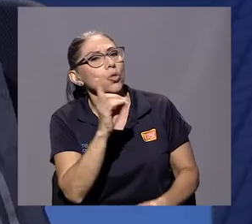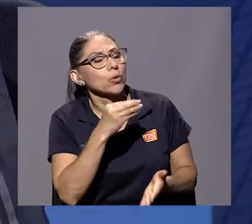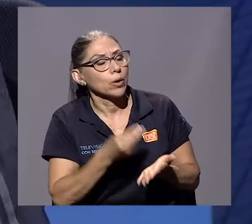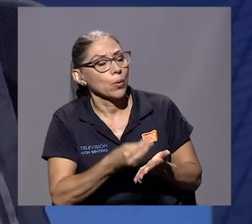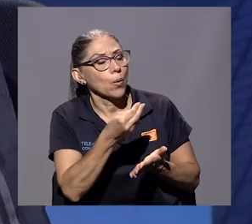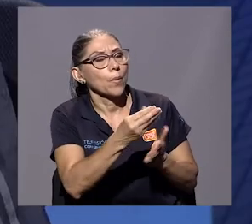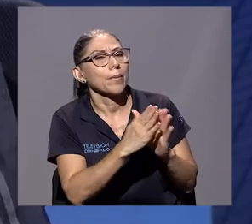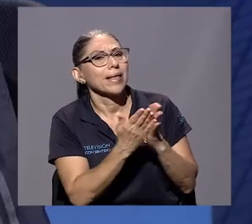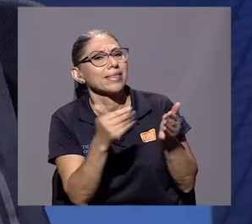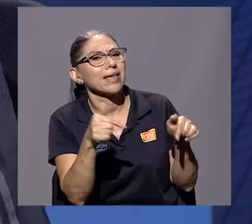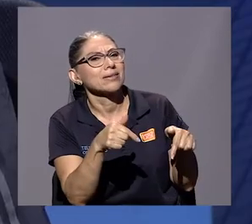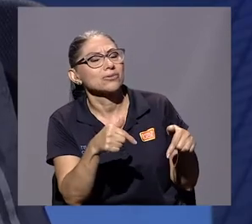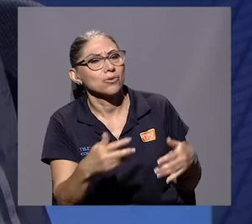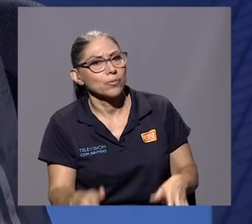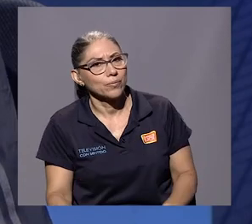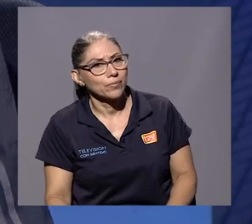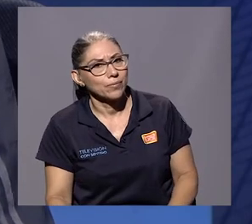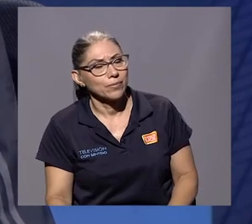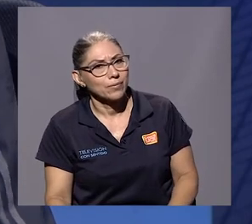Perfecto. ¿Dónde lo puedo conseguir, el texto?